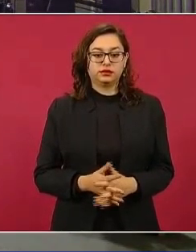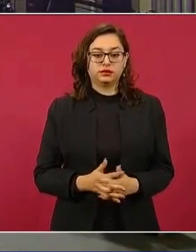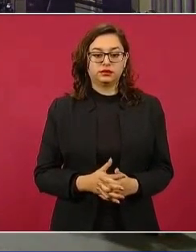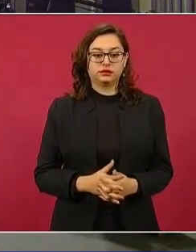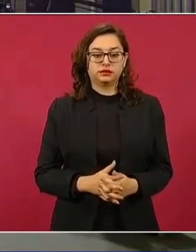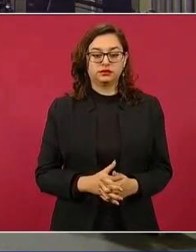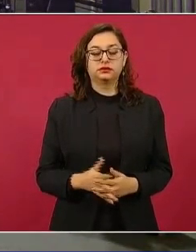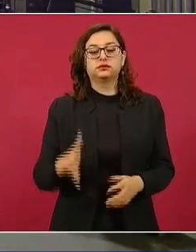Buenos días, señor presidente.